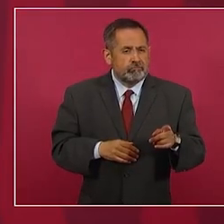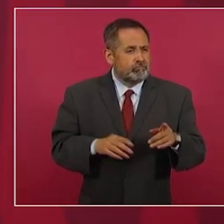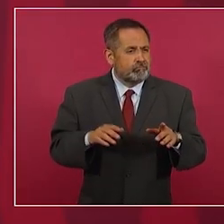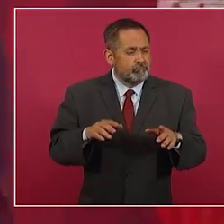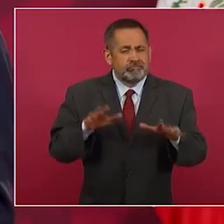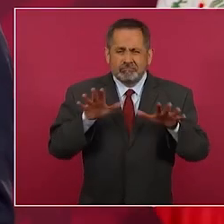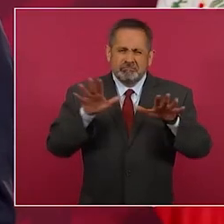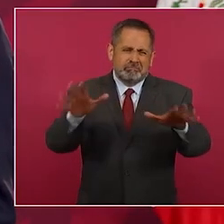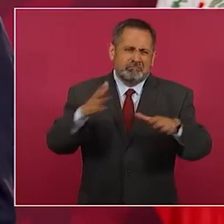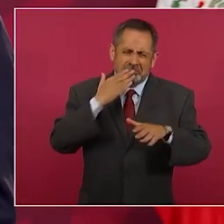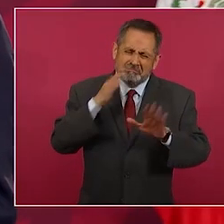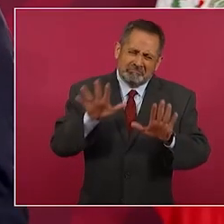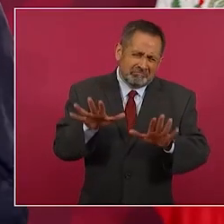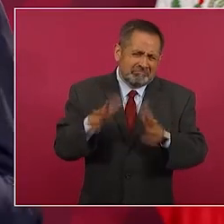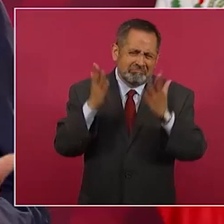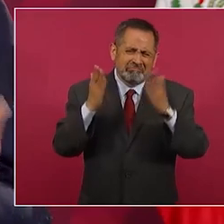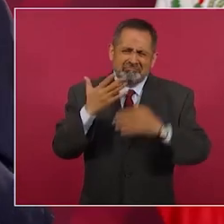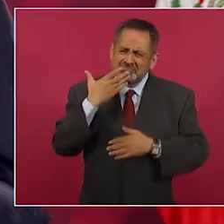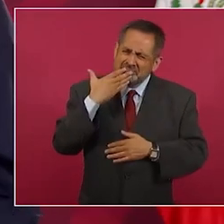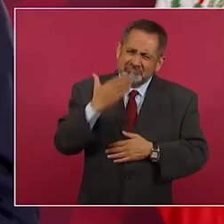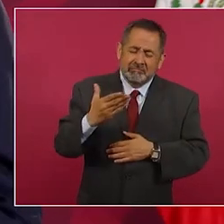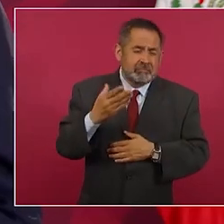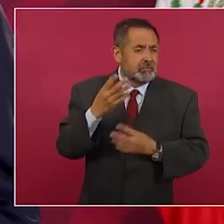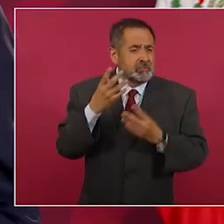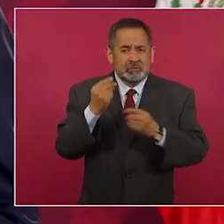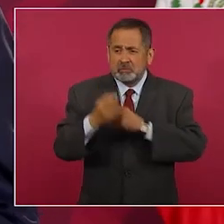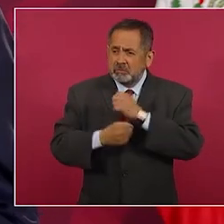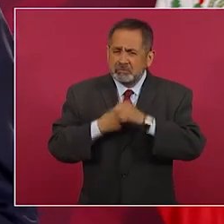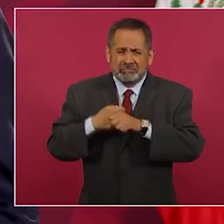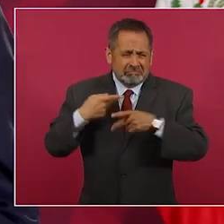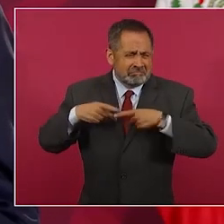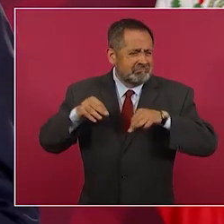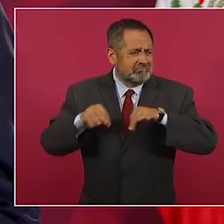mucha gente y es la imagen de nuestro país